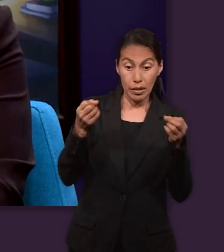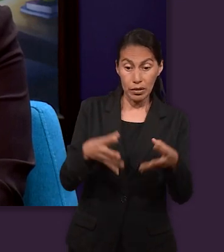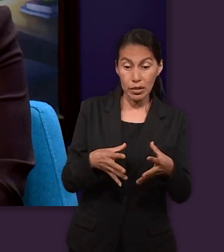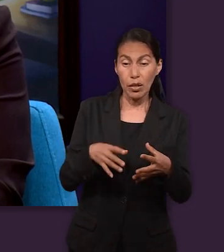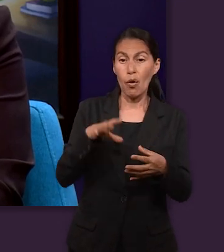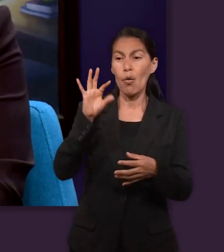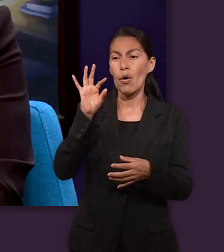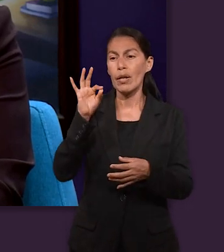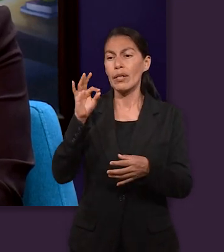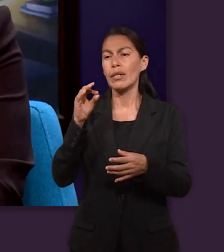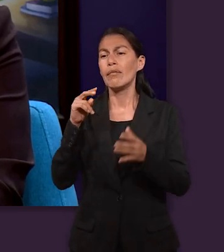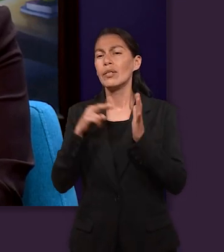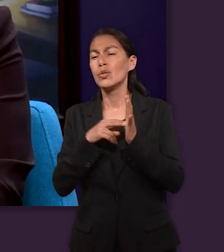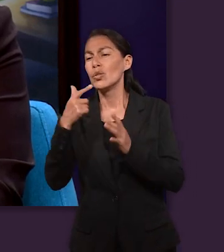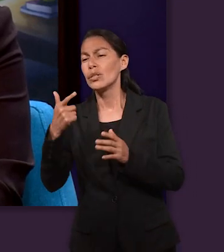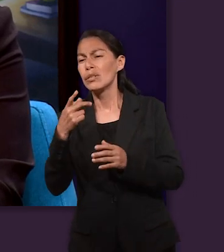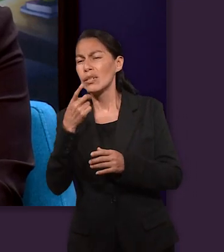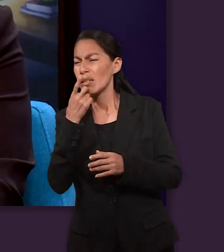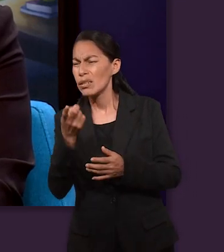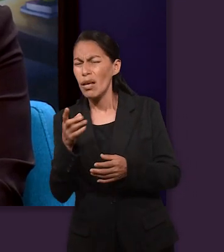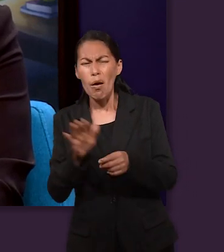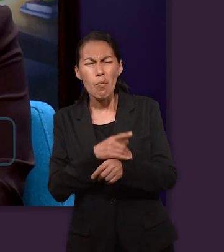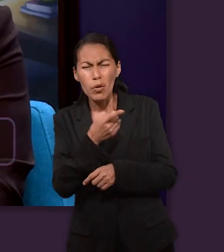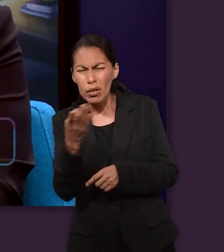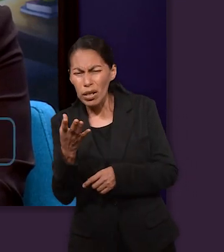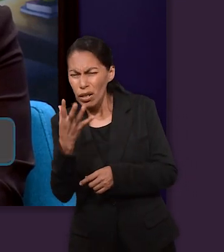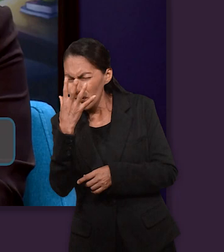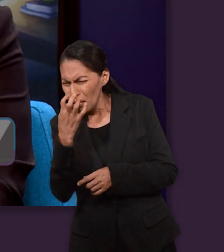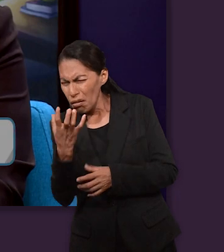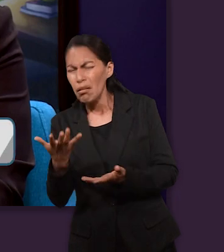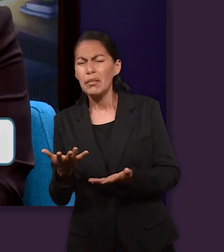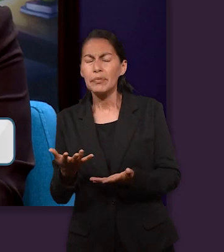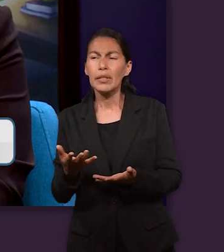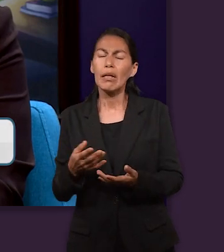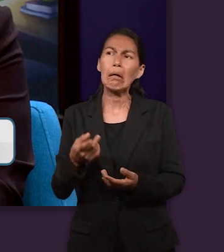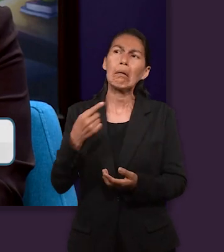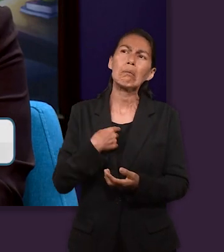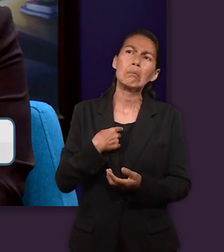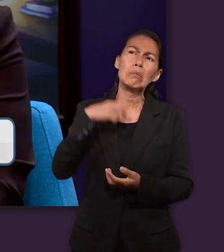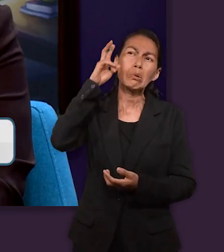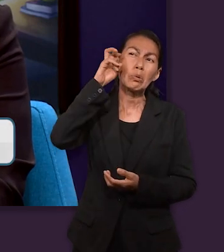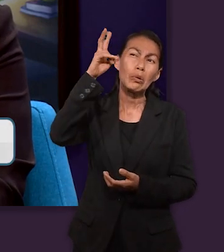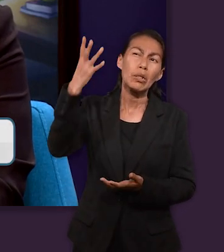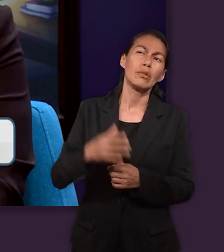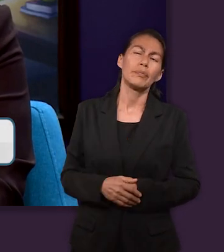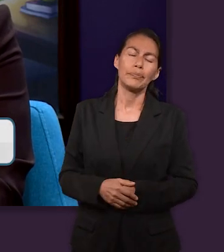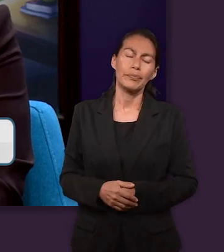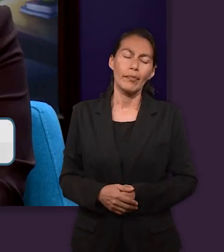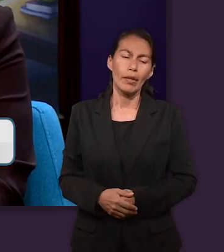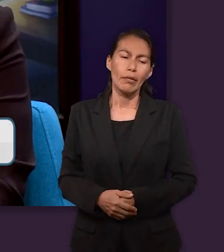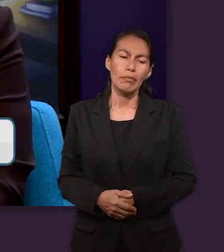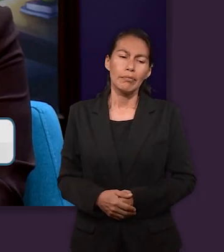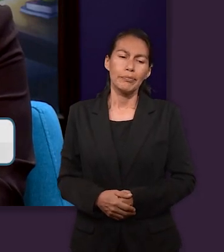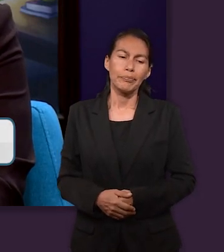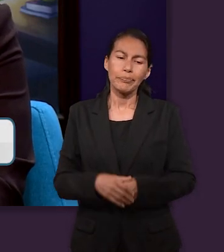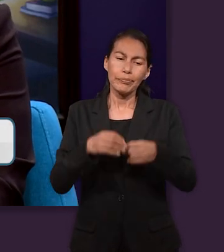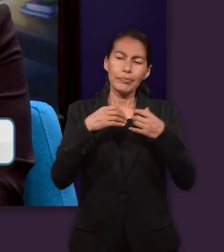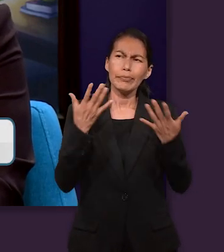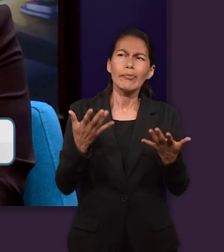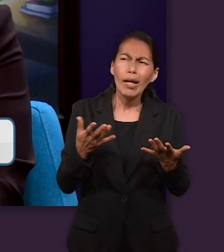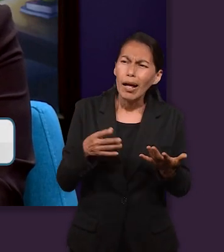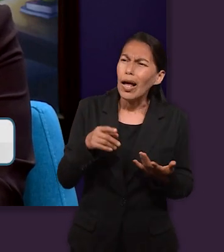7 dice, ¿por qué tienen hoy mal aspecto vuestros semblantes? Y ellos le dijeron, hemos tenido un sueño.